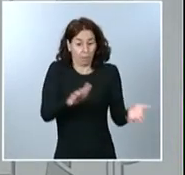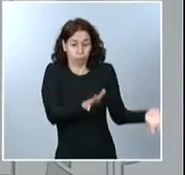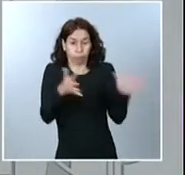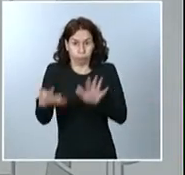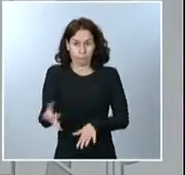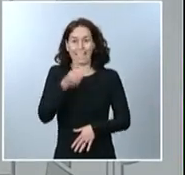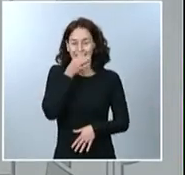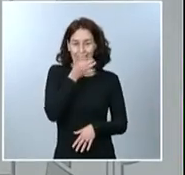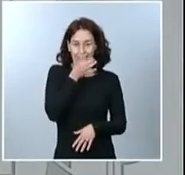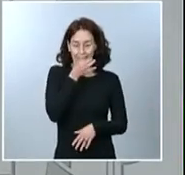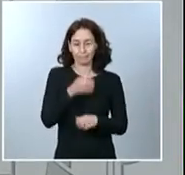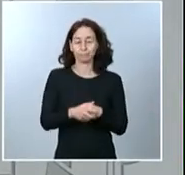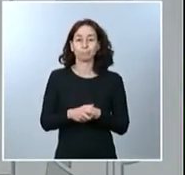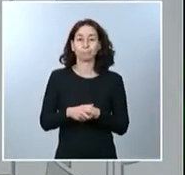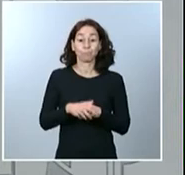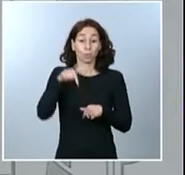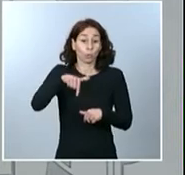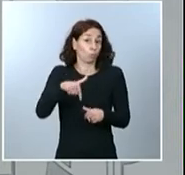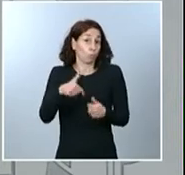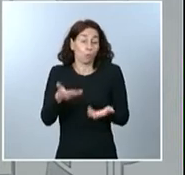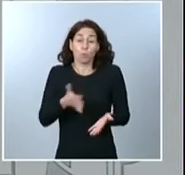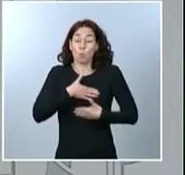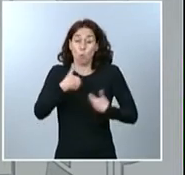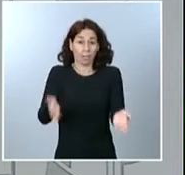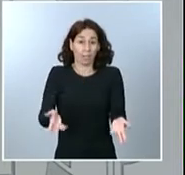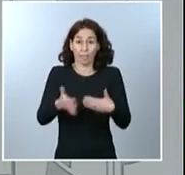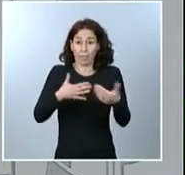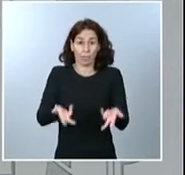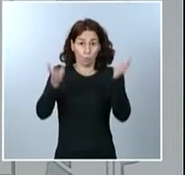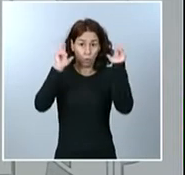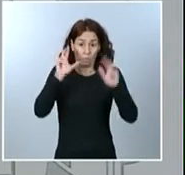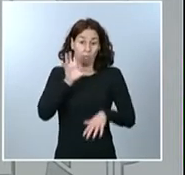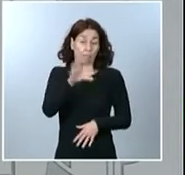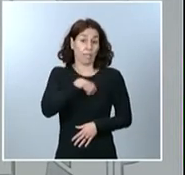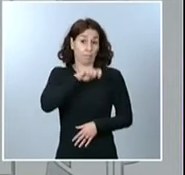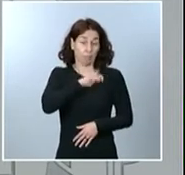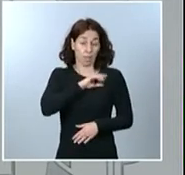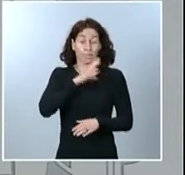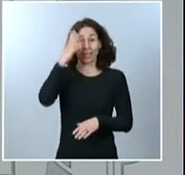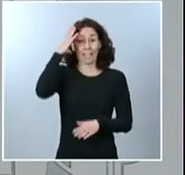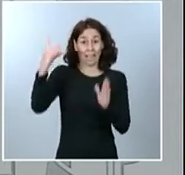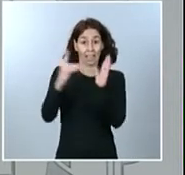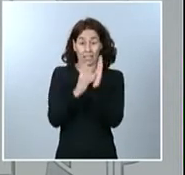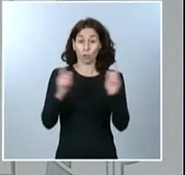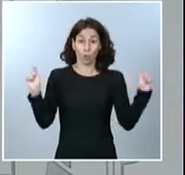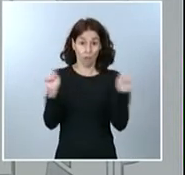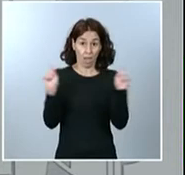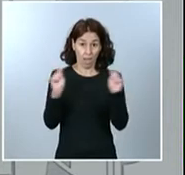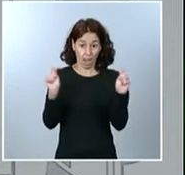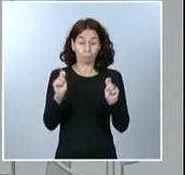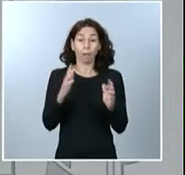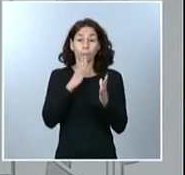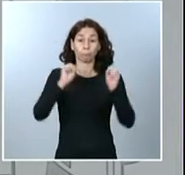Estado social y democrático de derecho que es nuestro país, España, el Real Decreto de Estado de Alarma cuenta con el dictamen favorable de dos